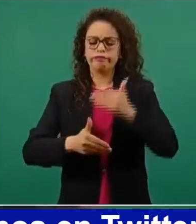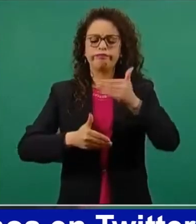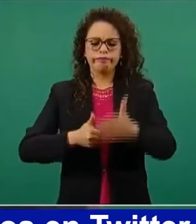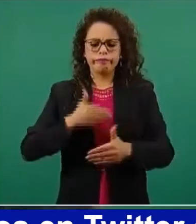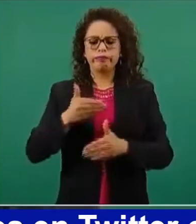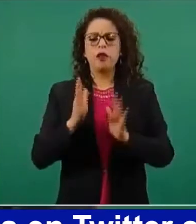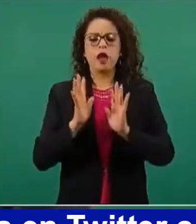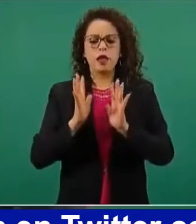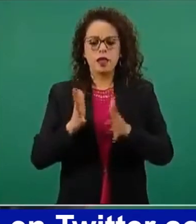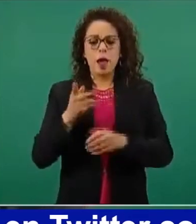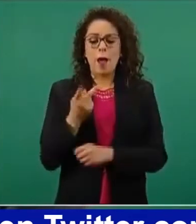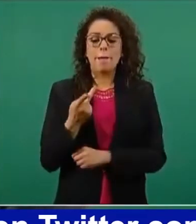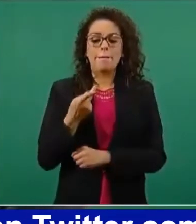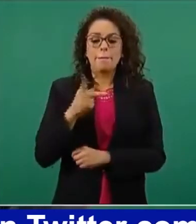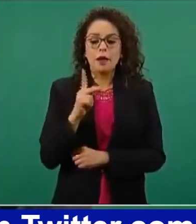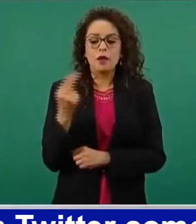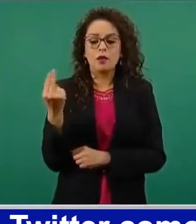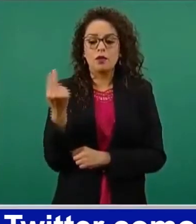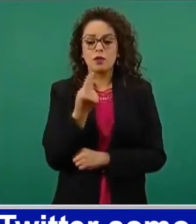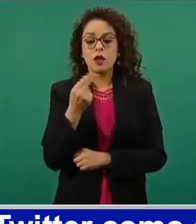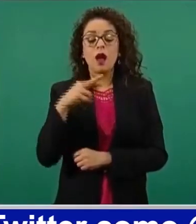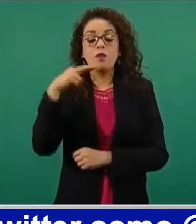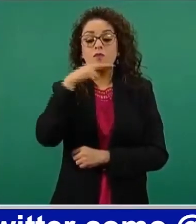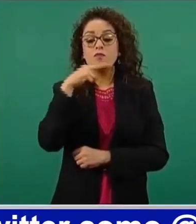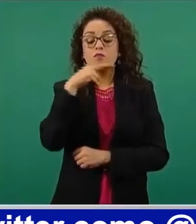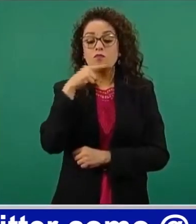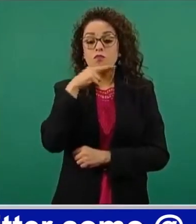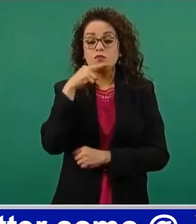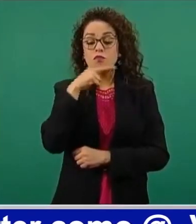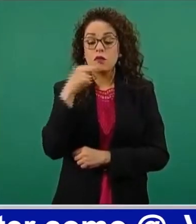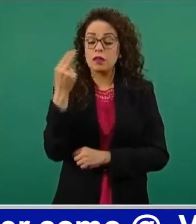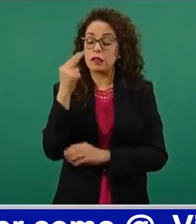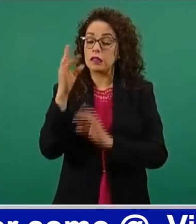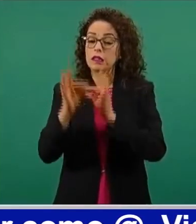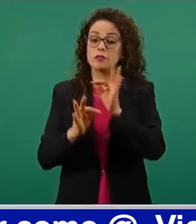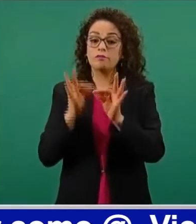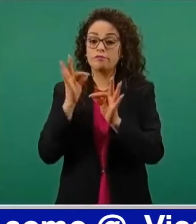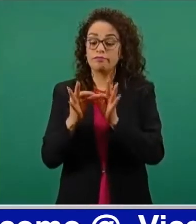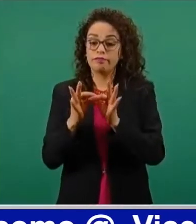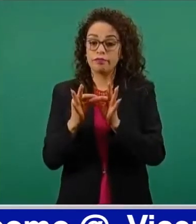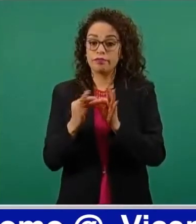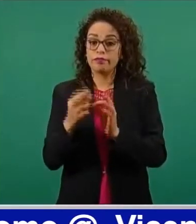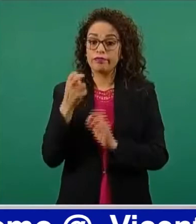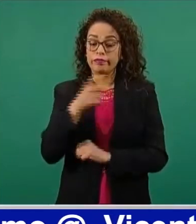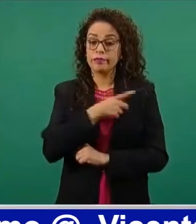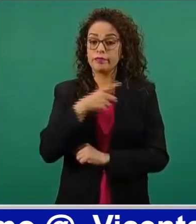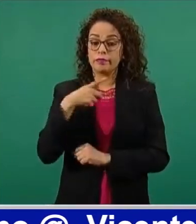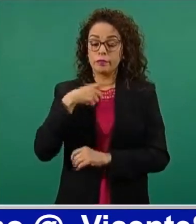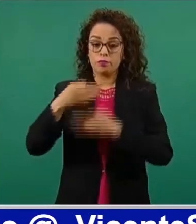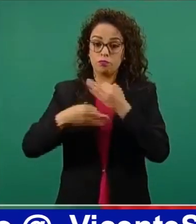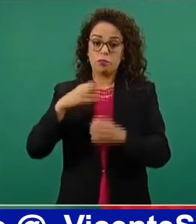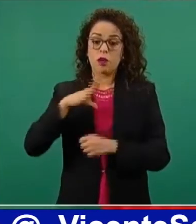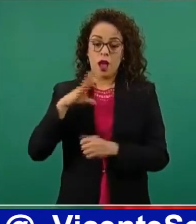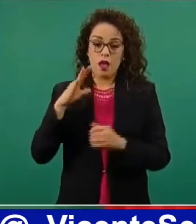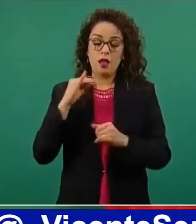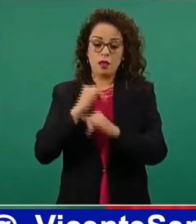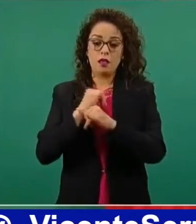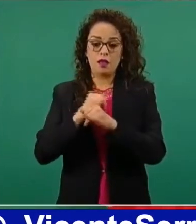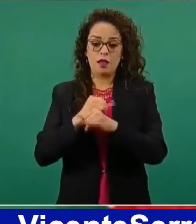pero necesitamos cumplir pronto con el compromiso. Entonces,